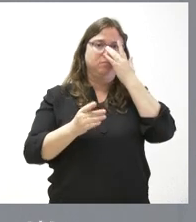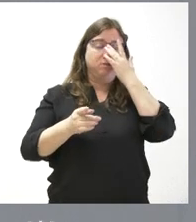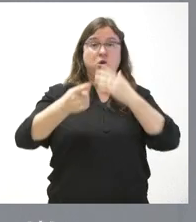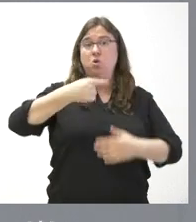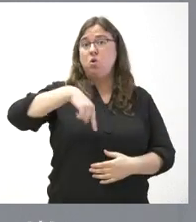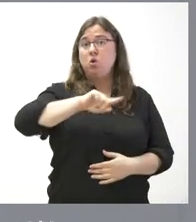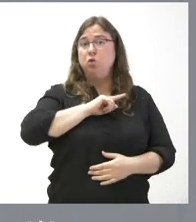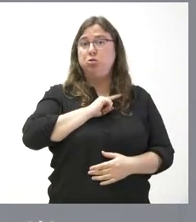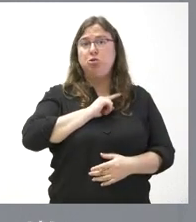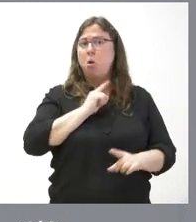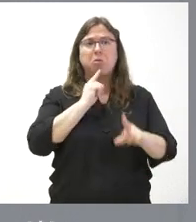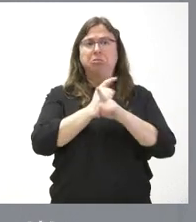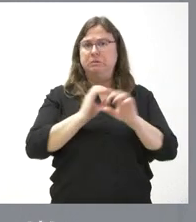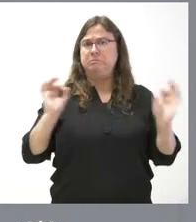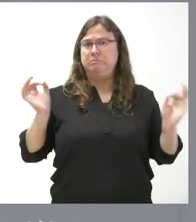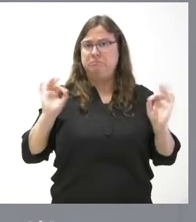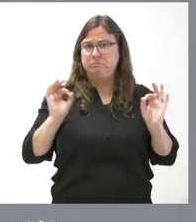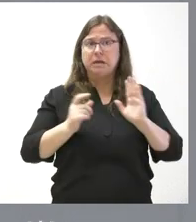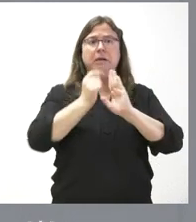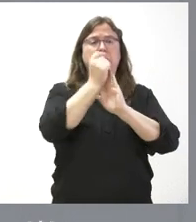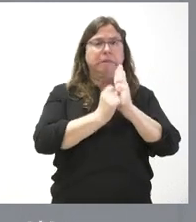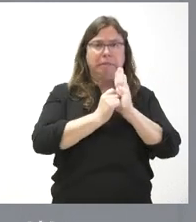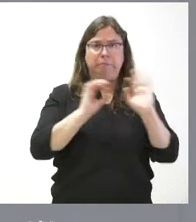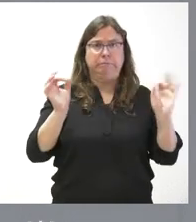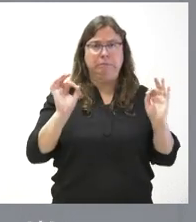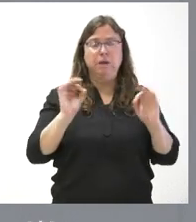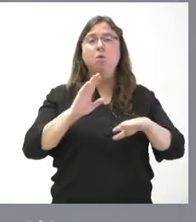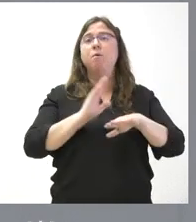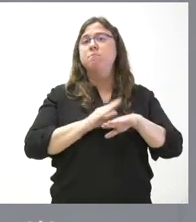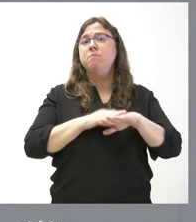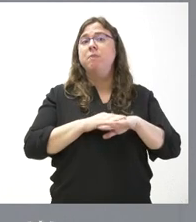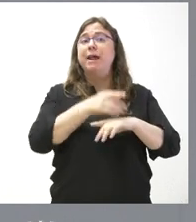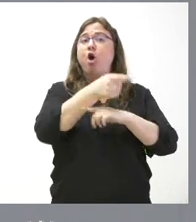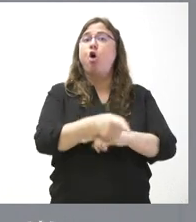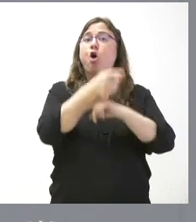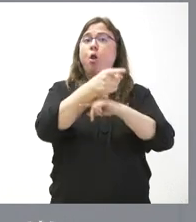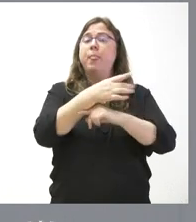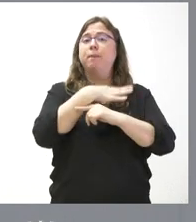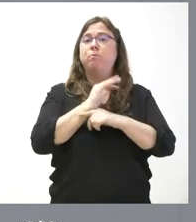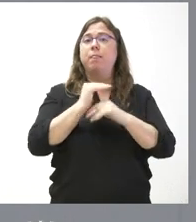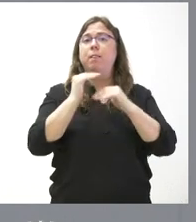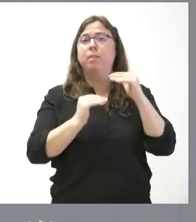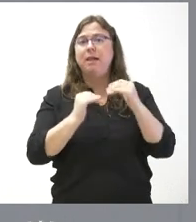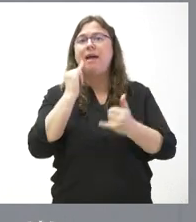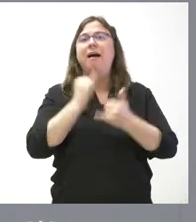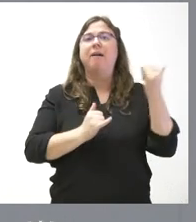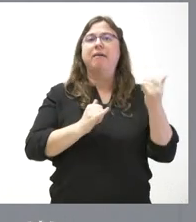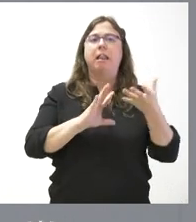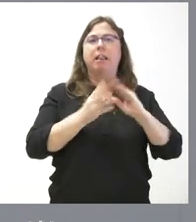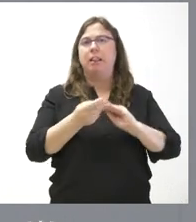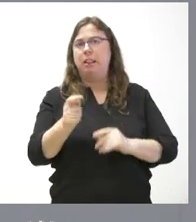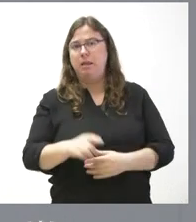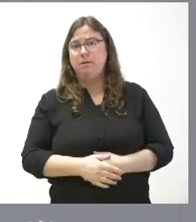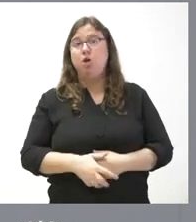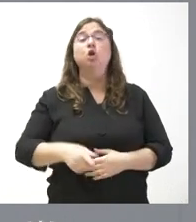como le he dicho es que no nos oponemos al requerimiento de la medida cautelar para que esa orden pueda decaer y no resultar de aplicación en nuestra comunidad autónoma,